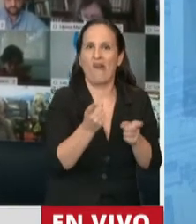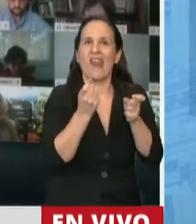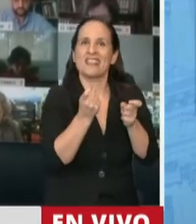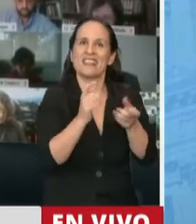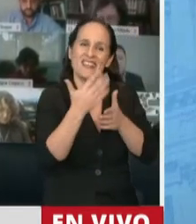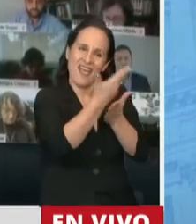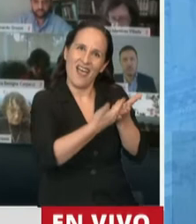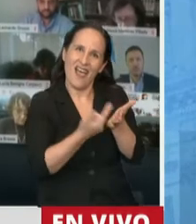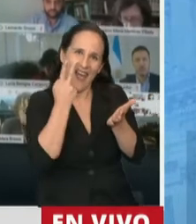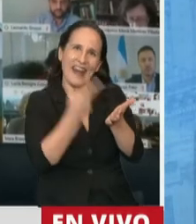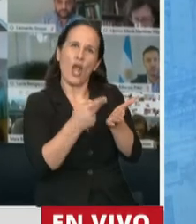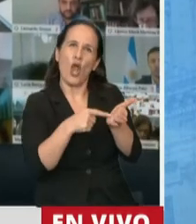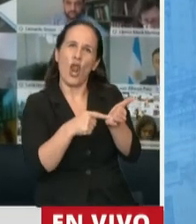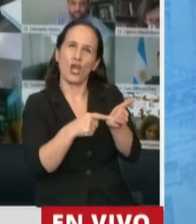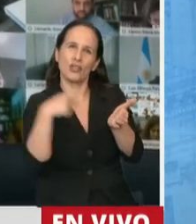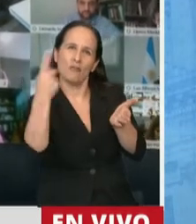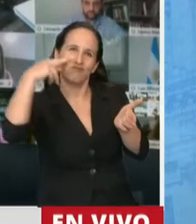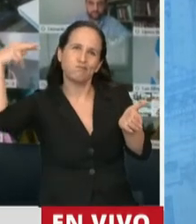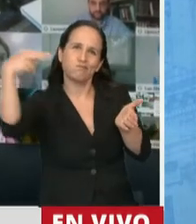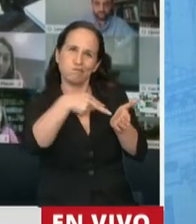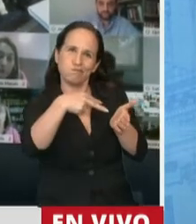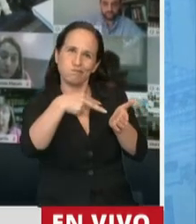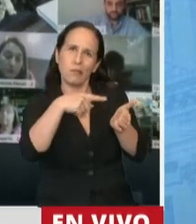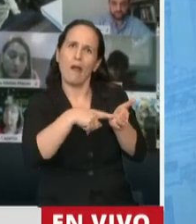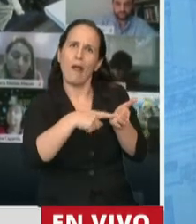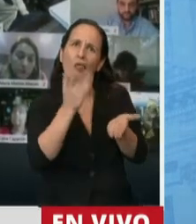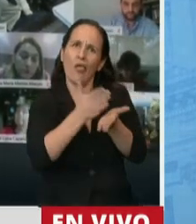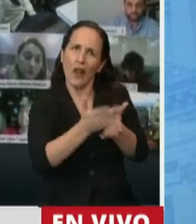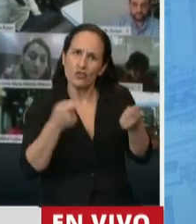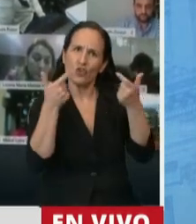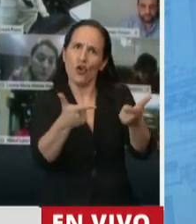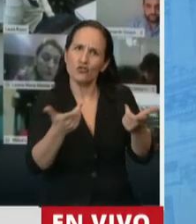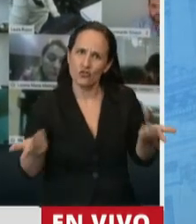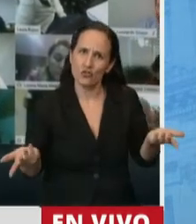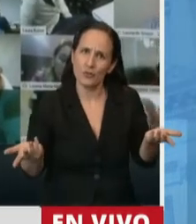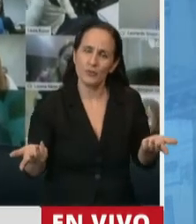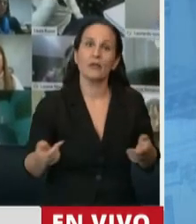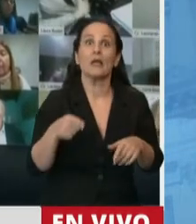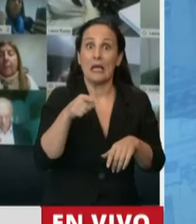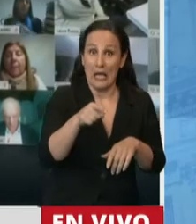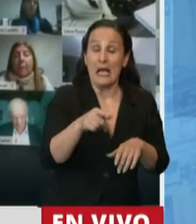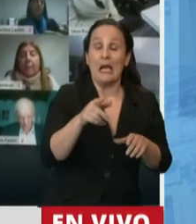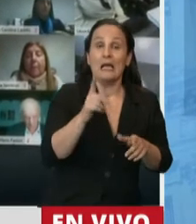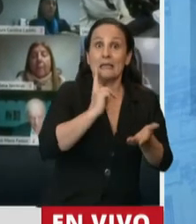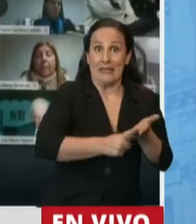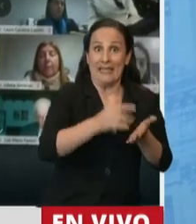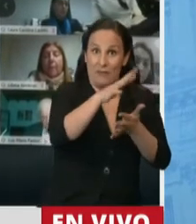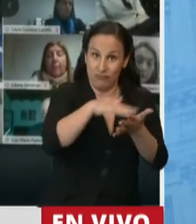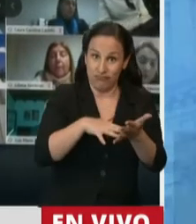reconozca, que se lo visibilice y que se le otorgue derechos. Y eso hicimos en este dictamen